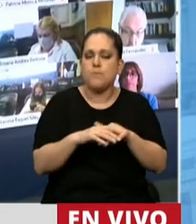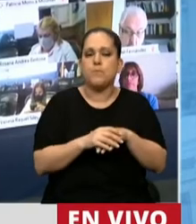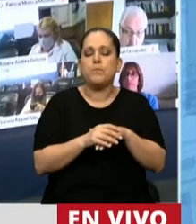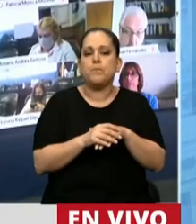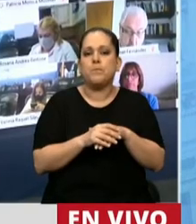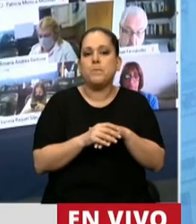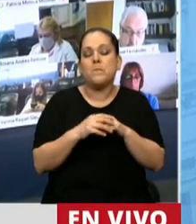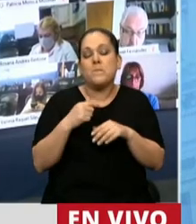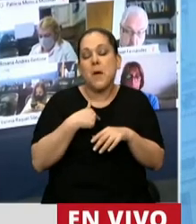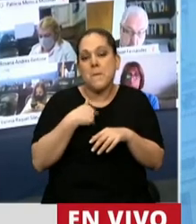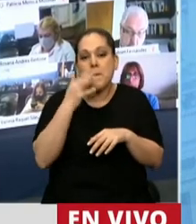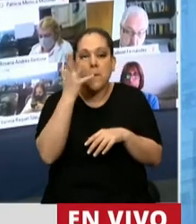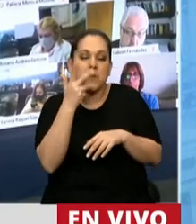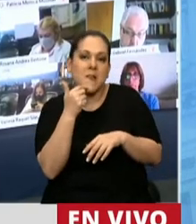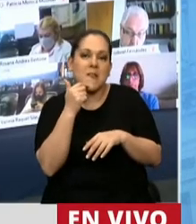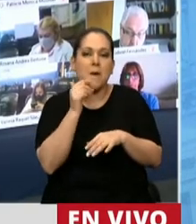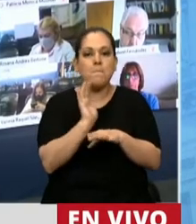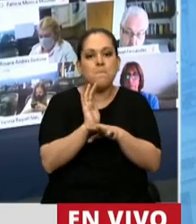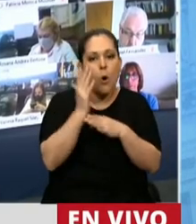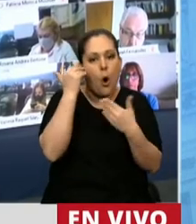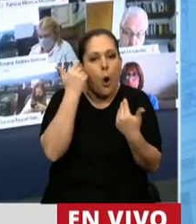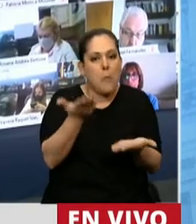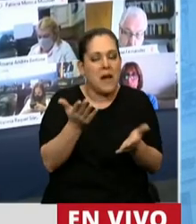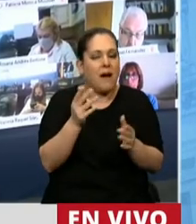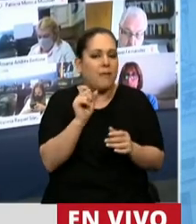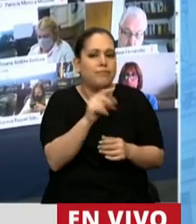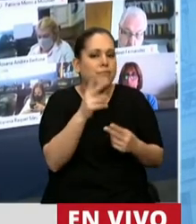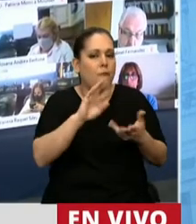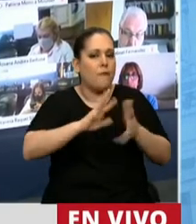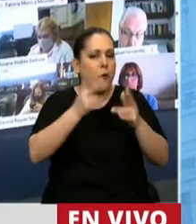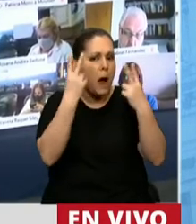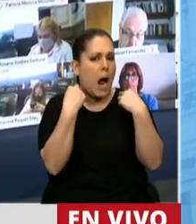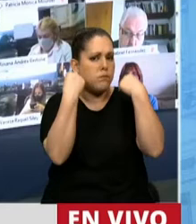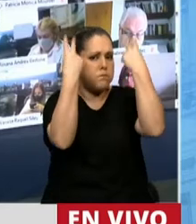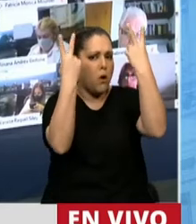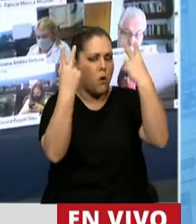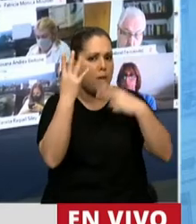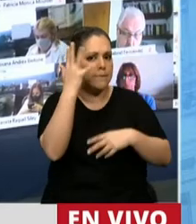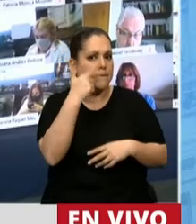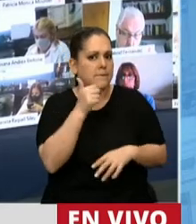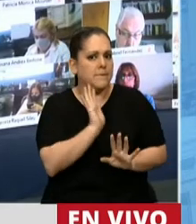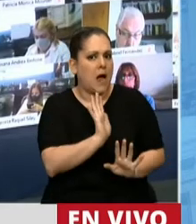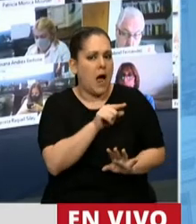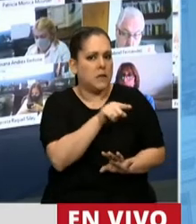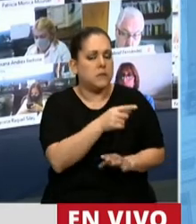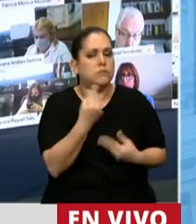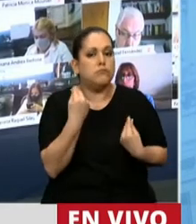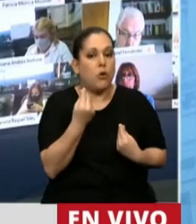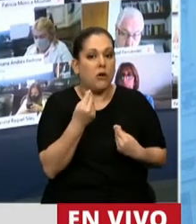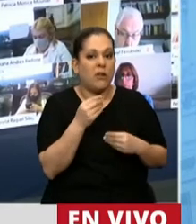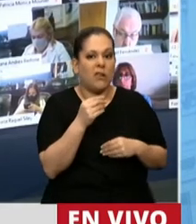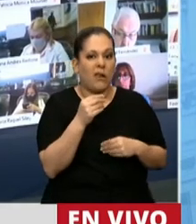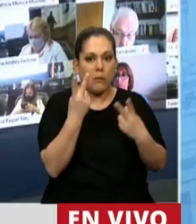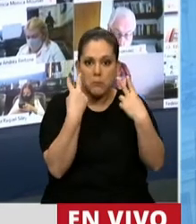celebrar o homenajear esa rebeldía, en particular esa rebeldía. Porque esa rebeldía